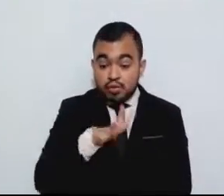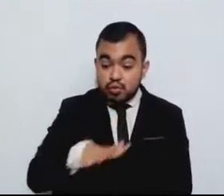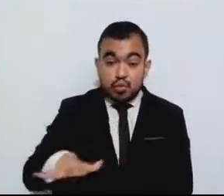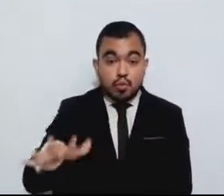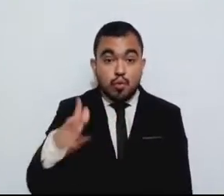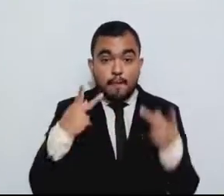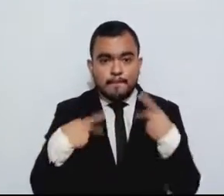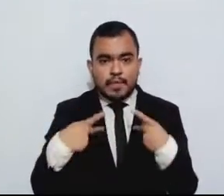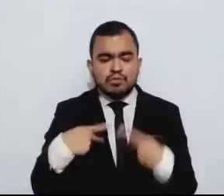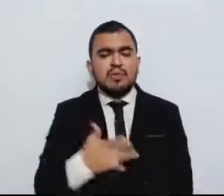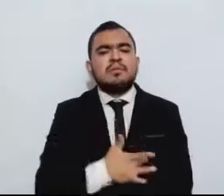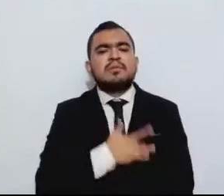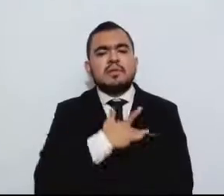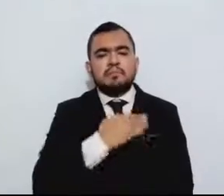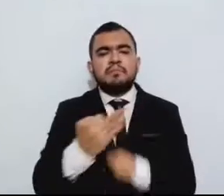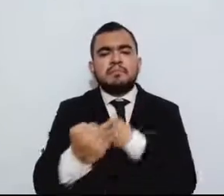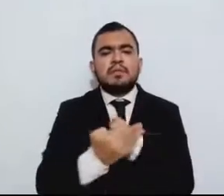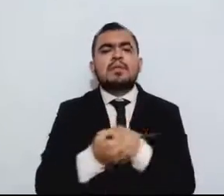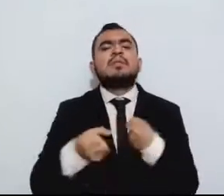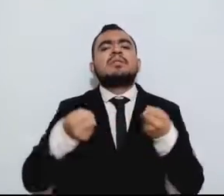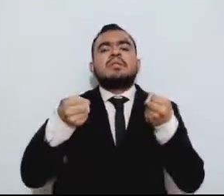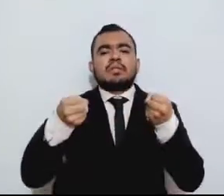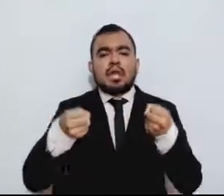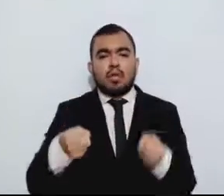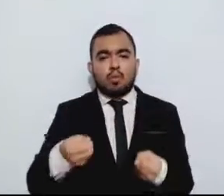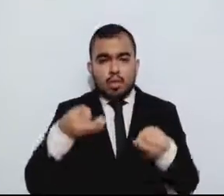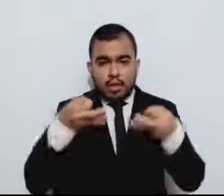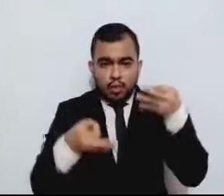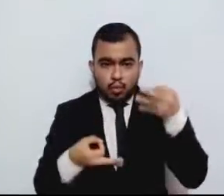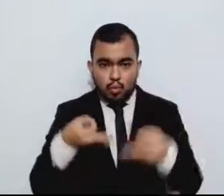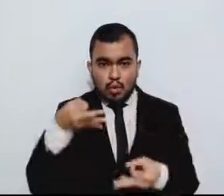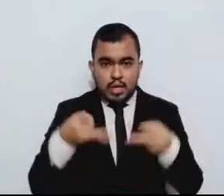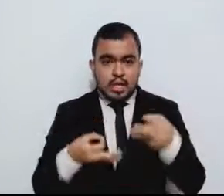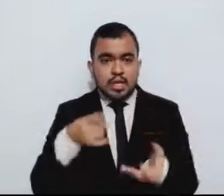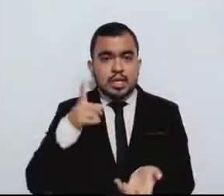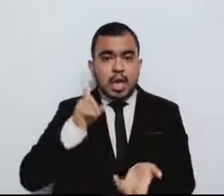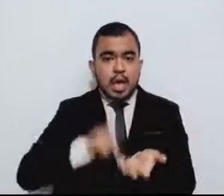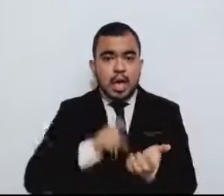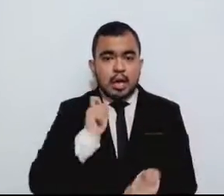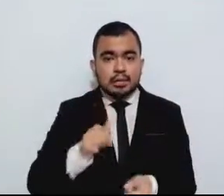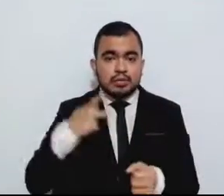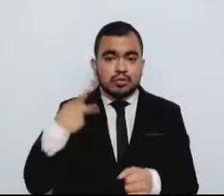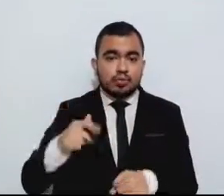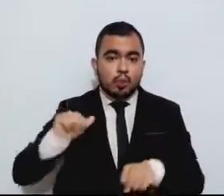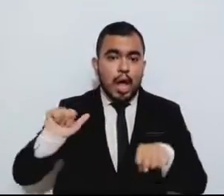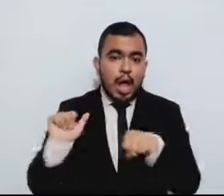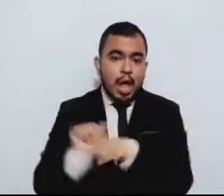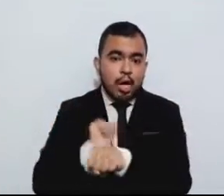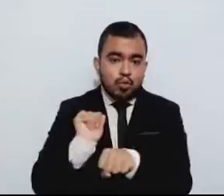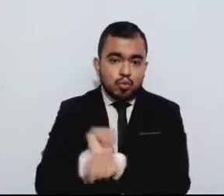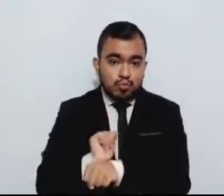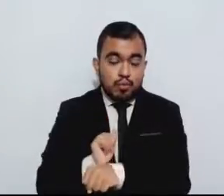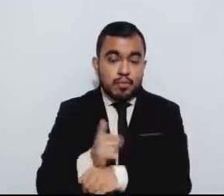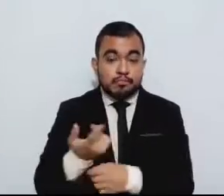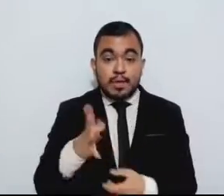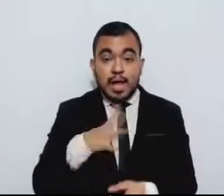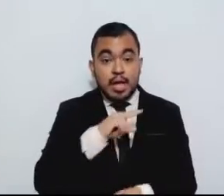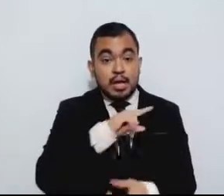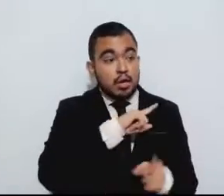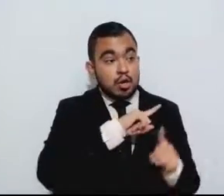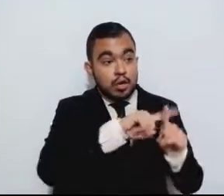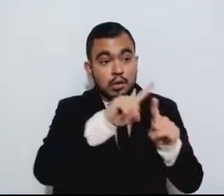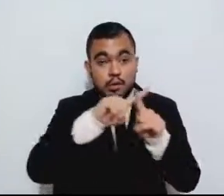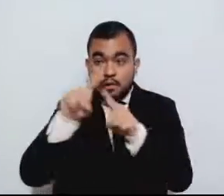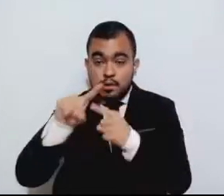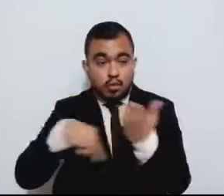certeza y seguridad jurídica respecto de su automóvil. Las diferentes zonas de riesgo en el Estado de México